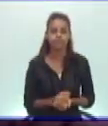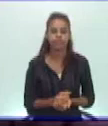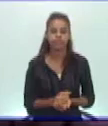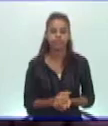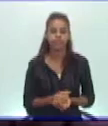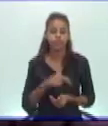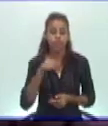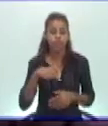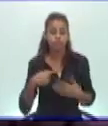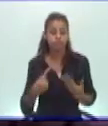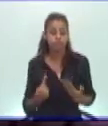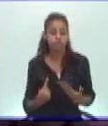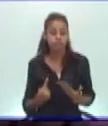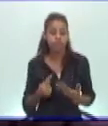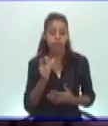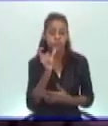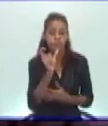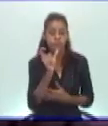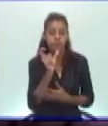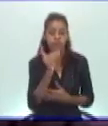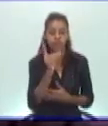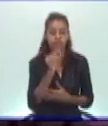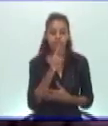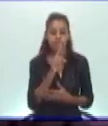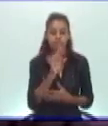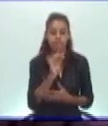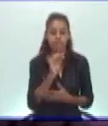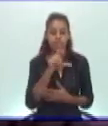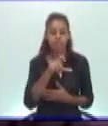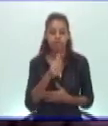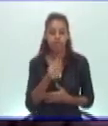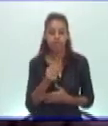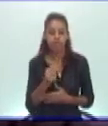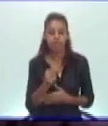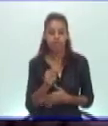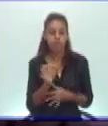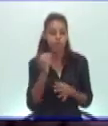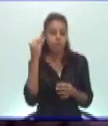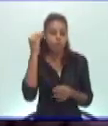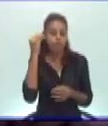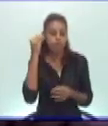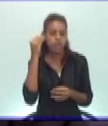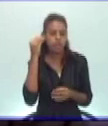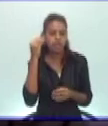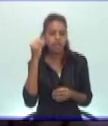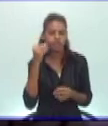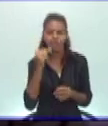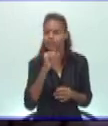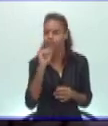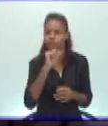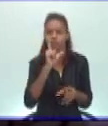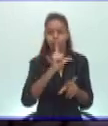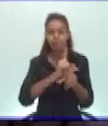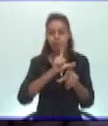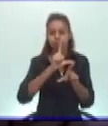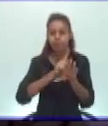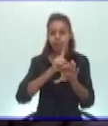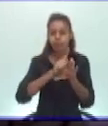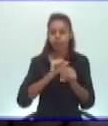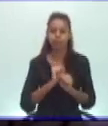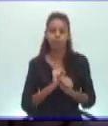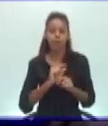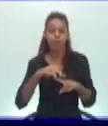Habitualmente, cuando uno oye la palabra droga, piensa en sustancias ilegales. Sin embargo,